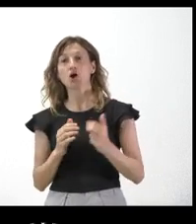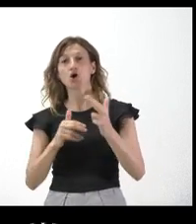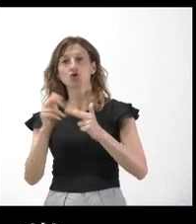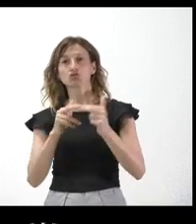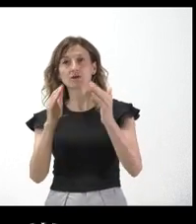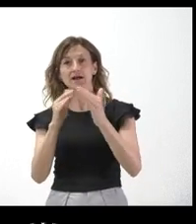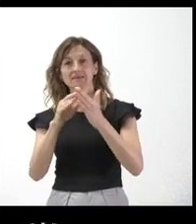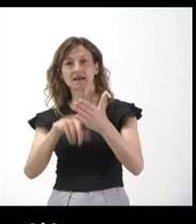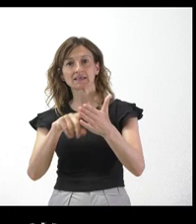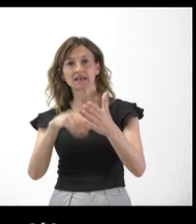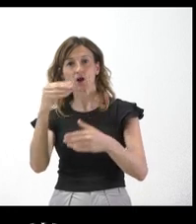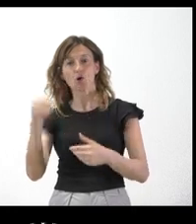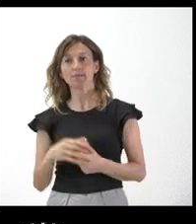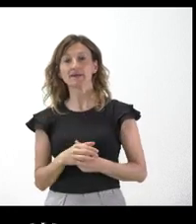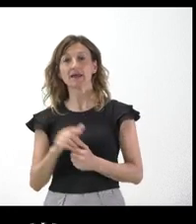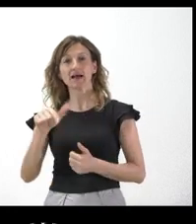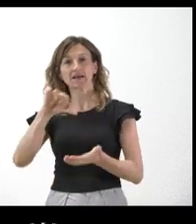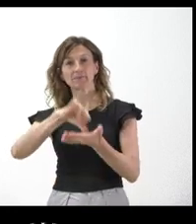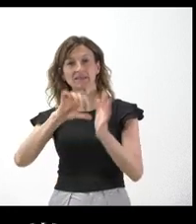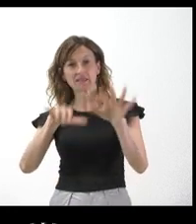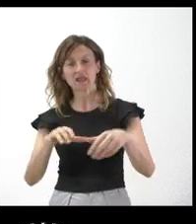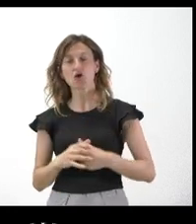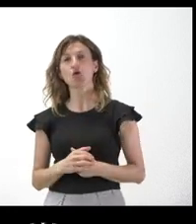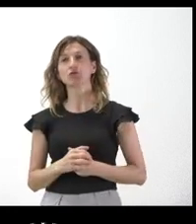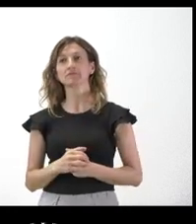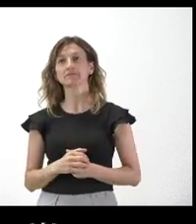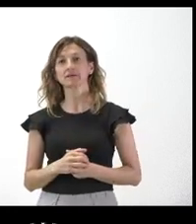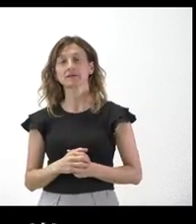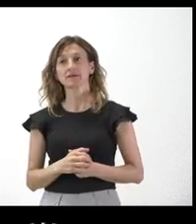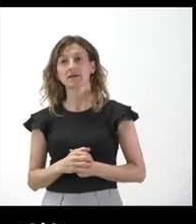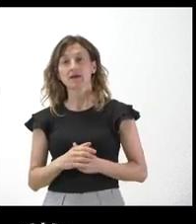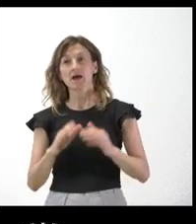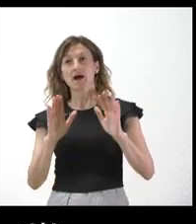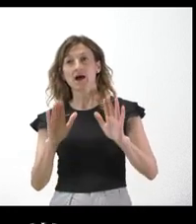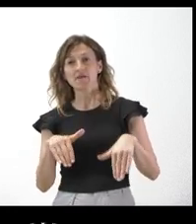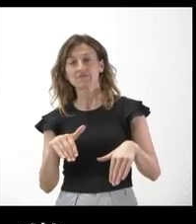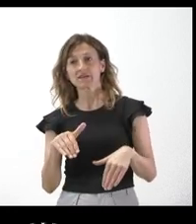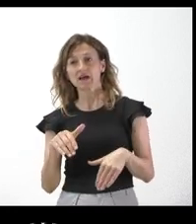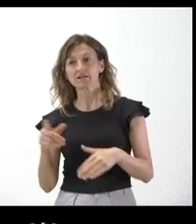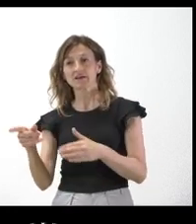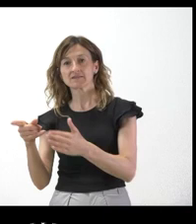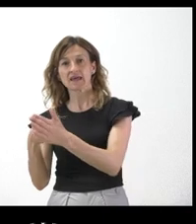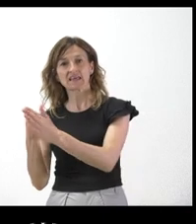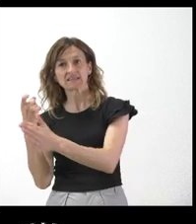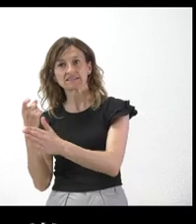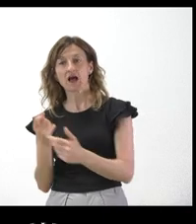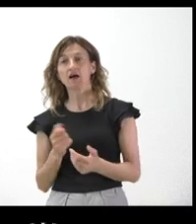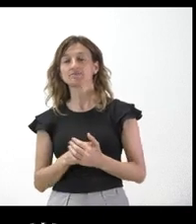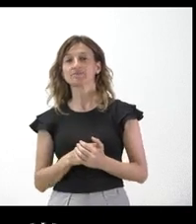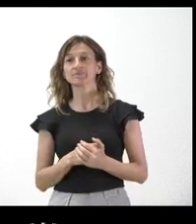viviendas de alquiler joven aquí en León Capital y entregárselo, sin embargo, después de haberselo retirado de él, entregárselo a